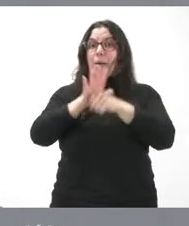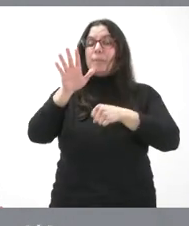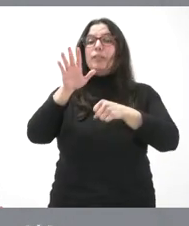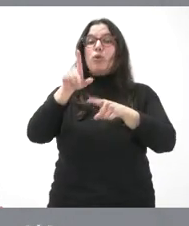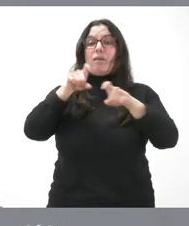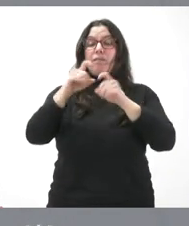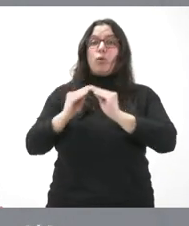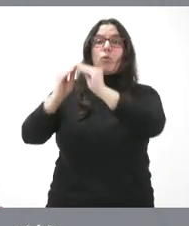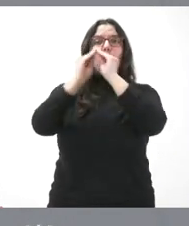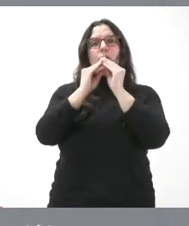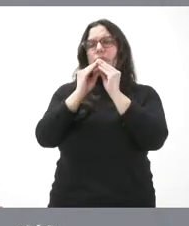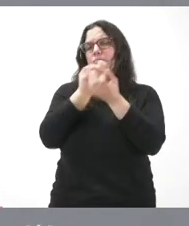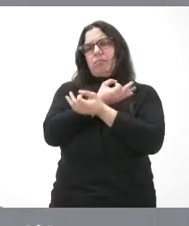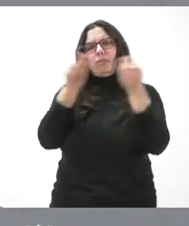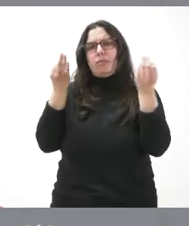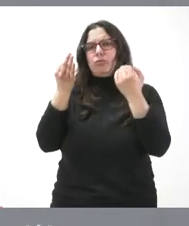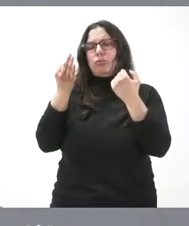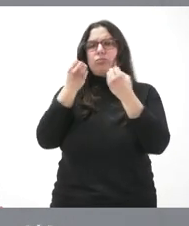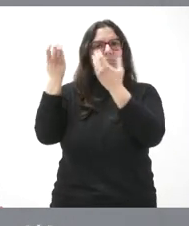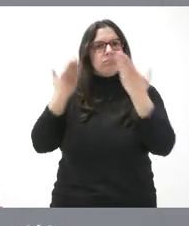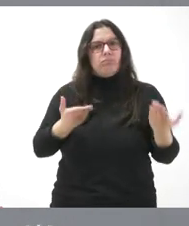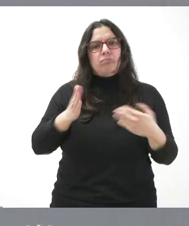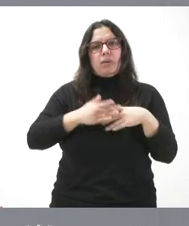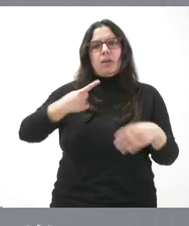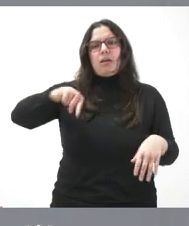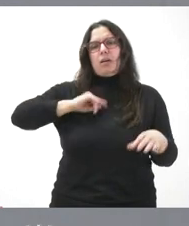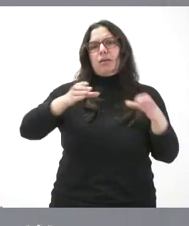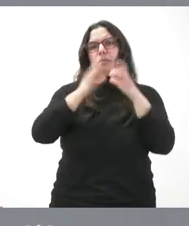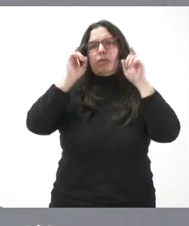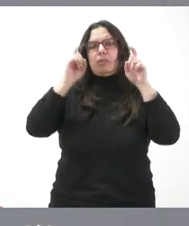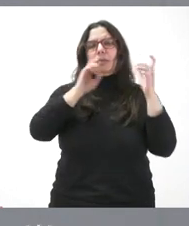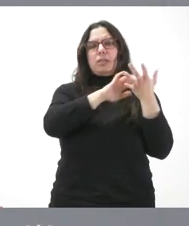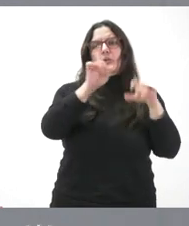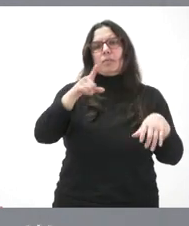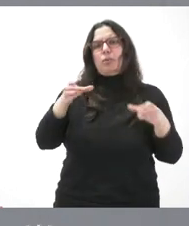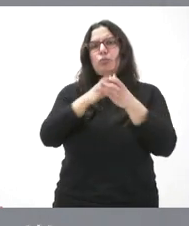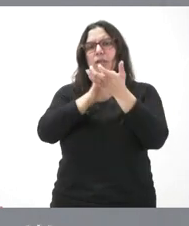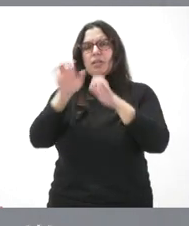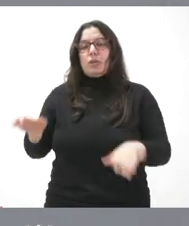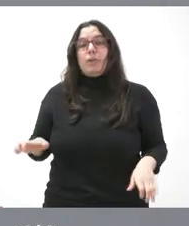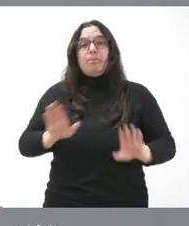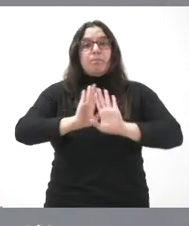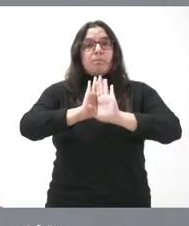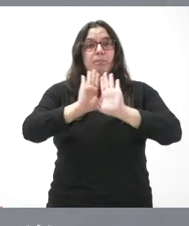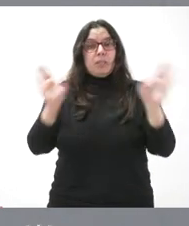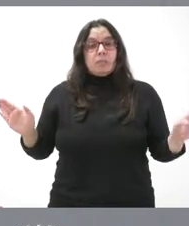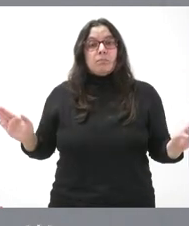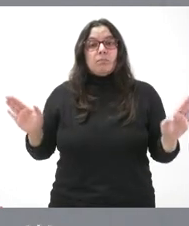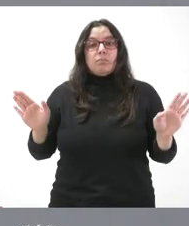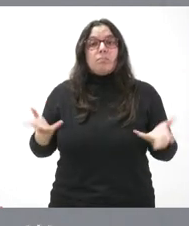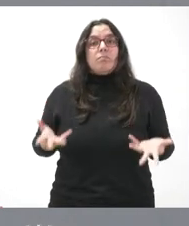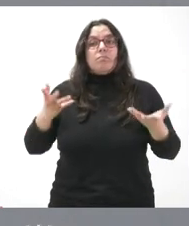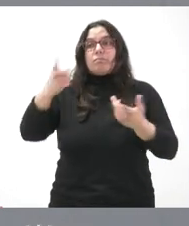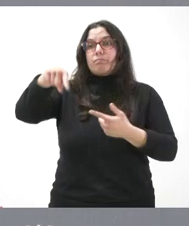bienvenida y bien valorada por la comunidad educativa de Castilla y León y por la Junta de Castilla y León. Y sin más, pues quedo a la